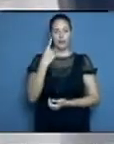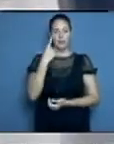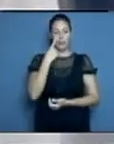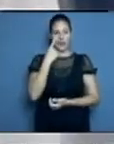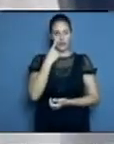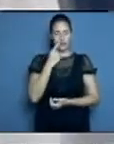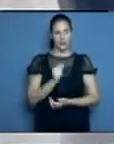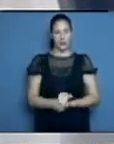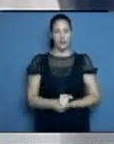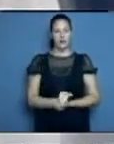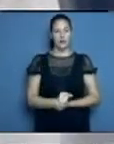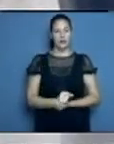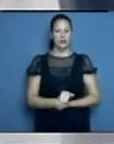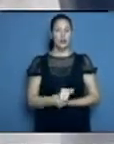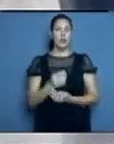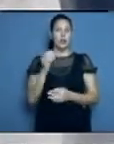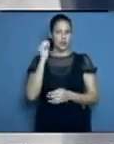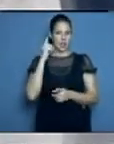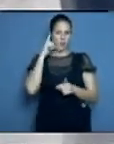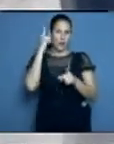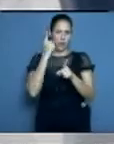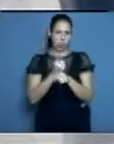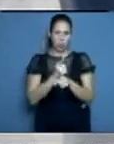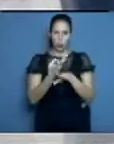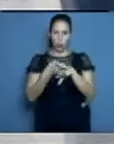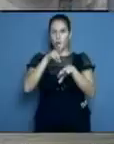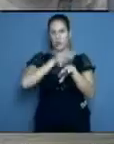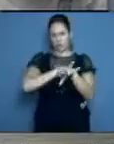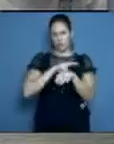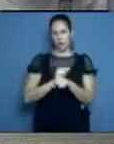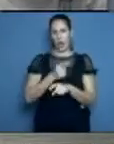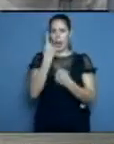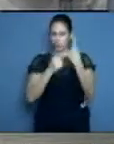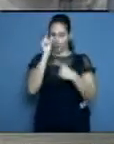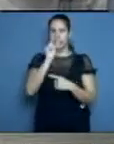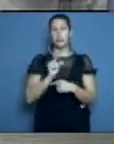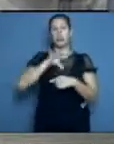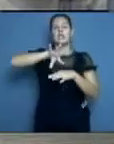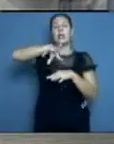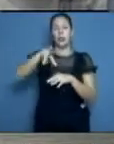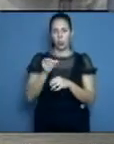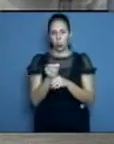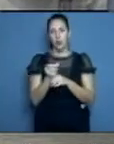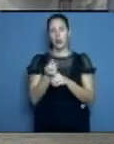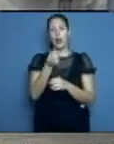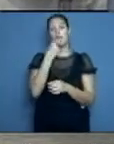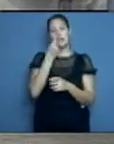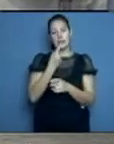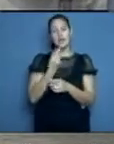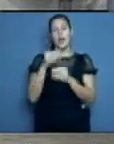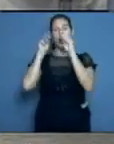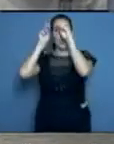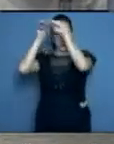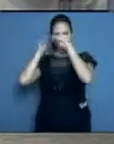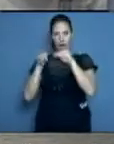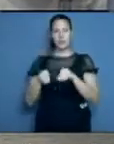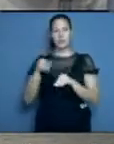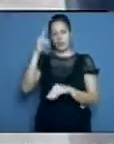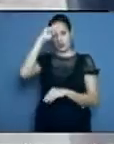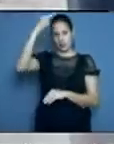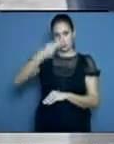han detectado algunas violaciones? Vamos a hablar, claro. Personas que han sustraído estos medicamentos y se han detectado vendiéndolos.